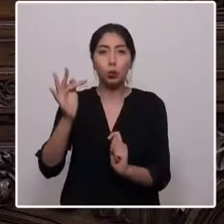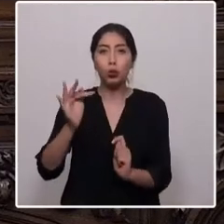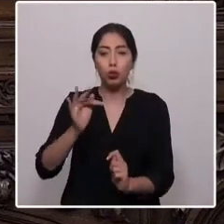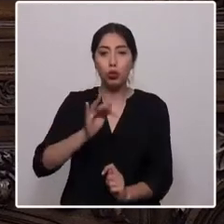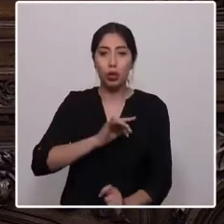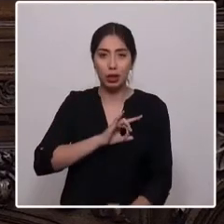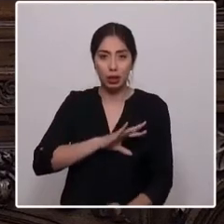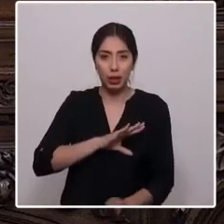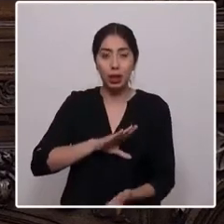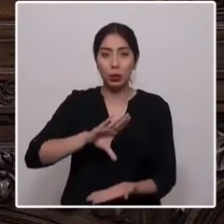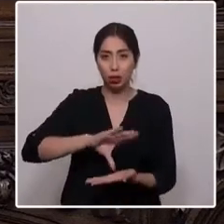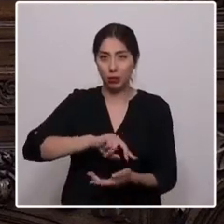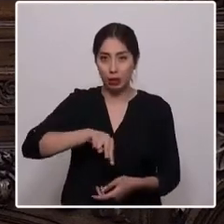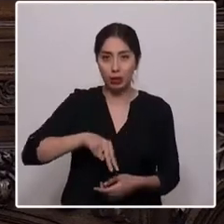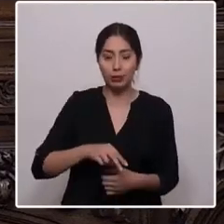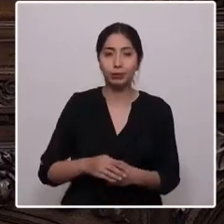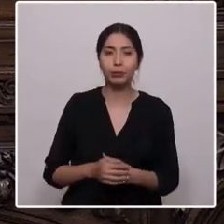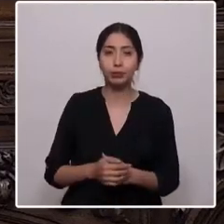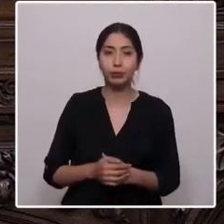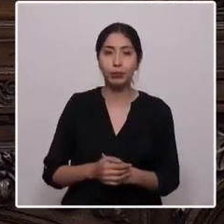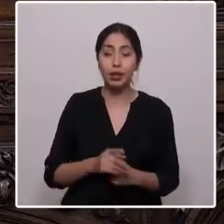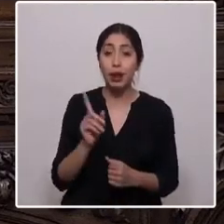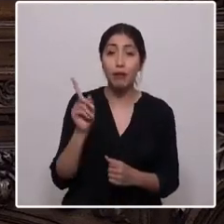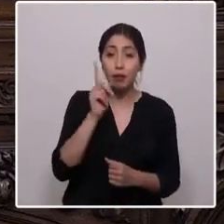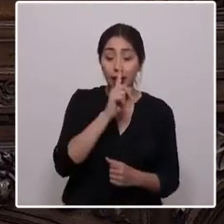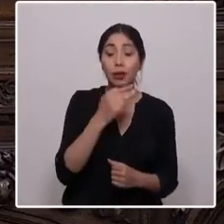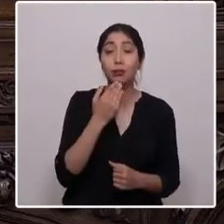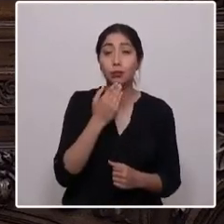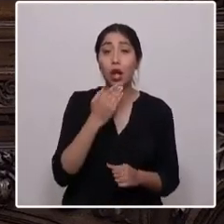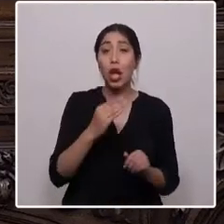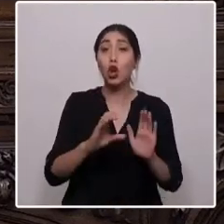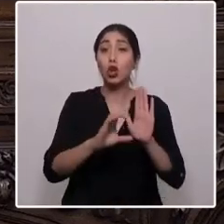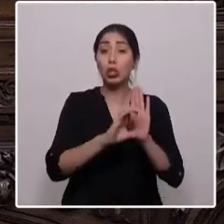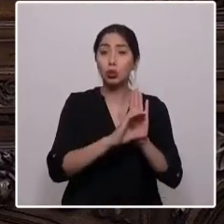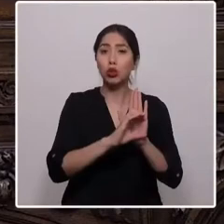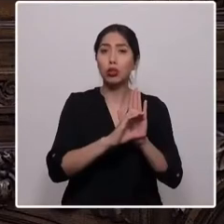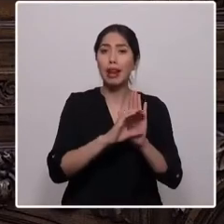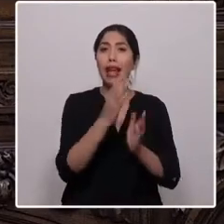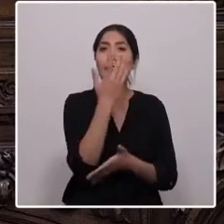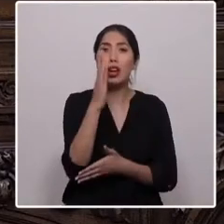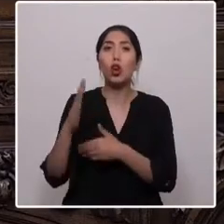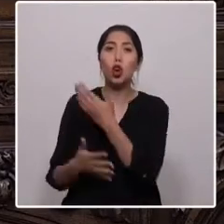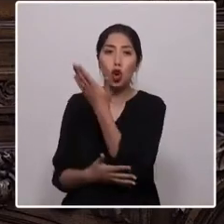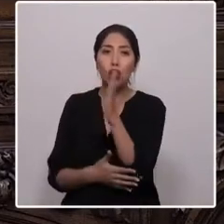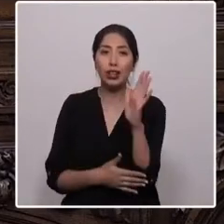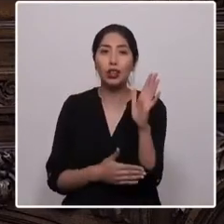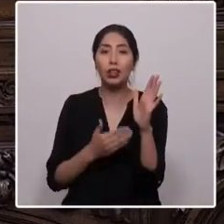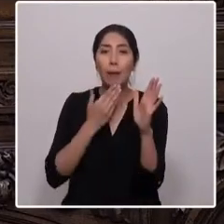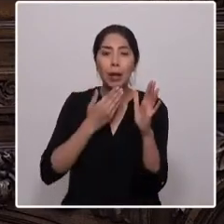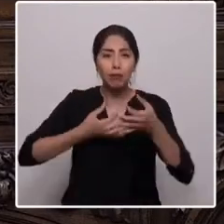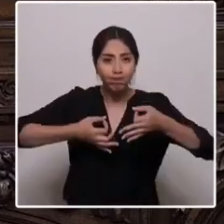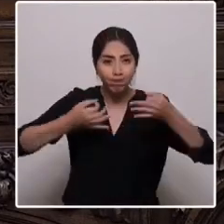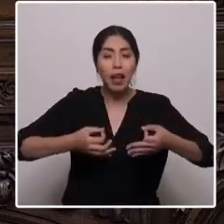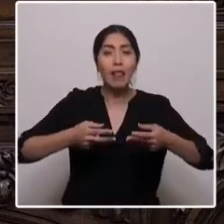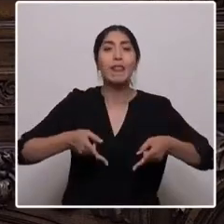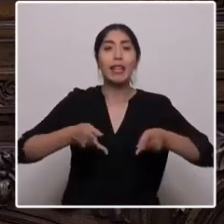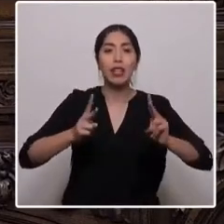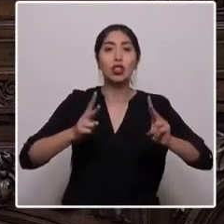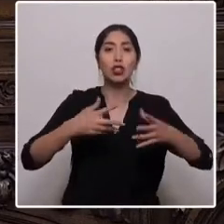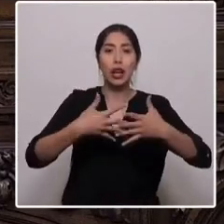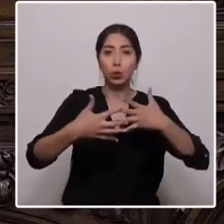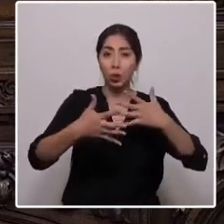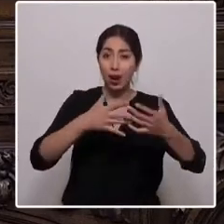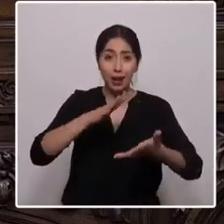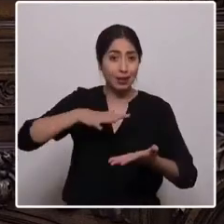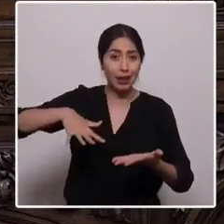Finalmente, queremos una constitución ecológica que consagre los derechos de la naturaleza, porque no solamente la evitamos, sino que